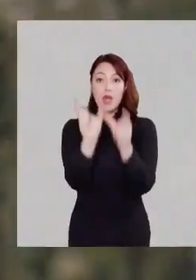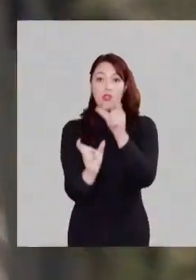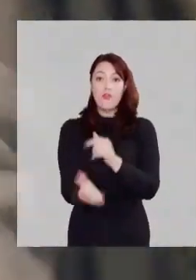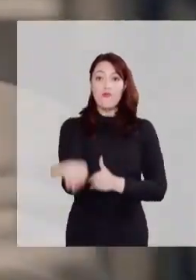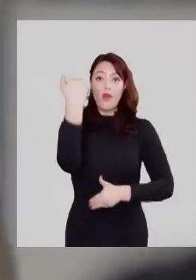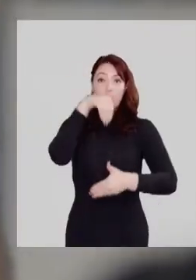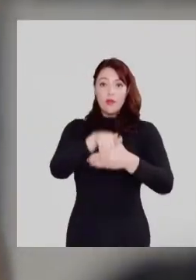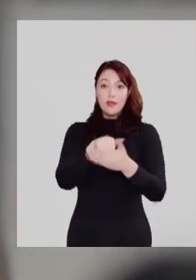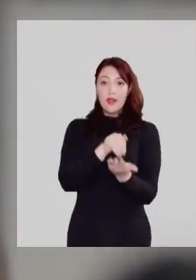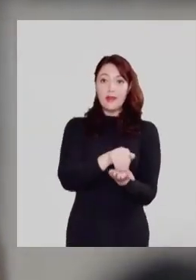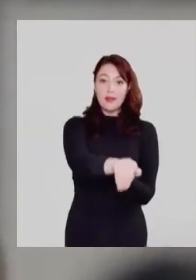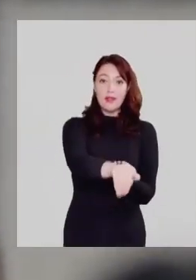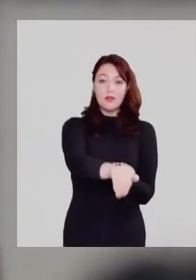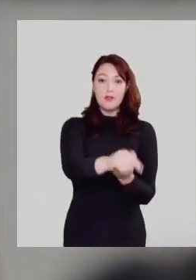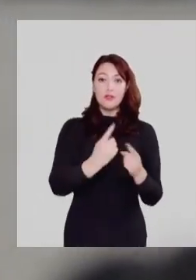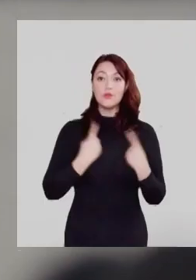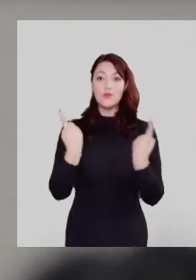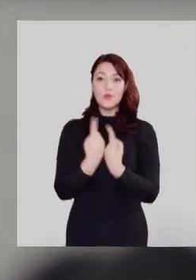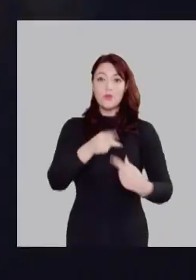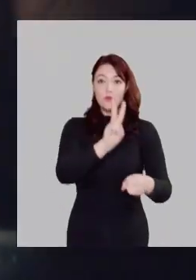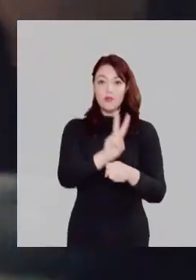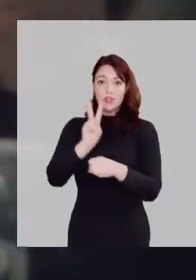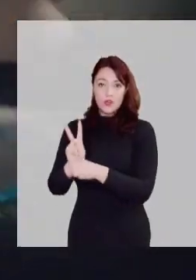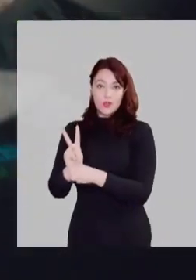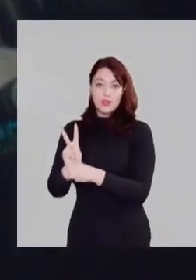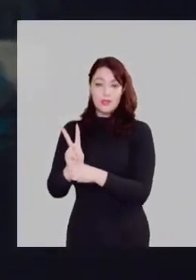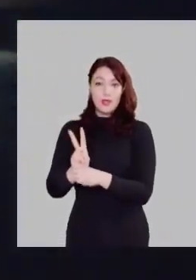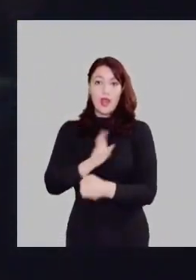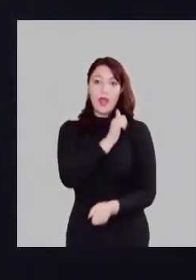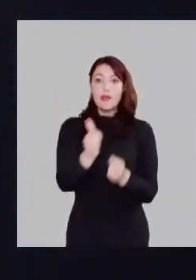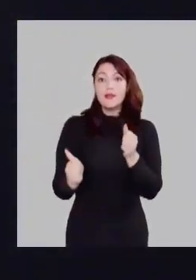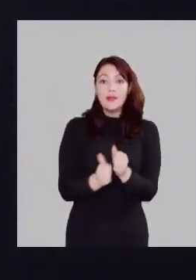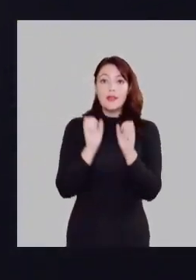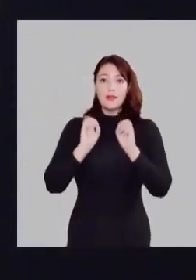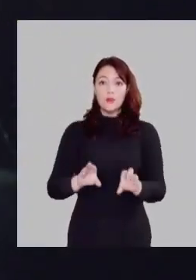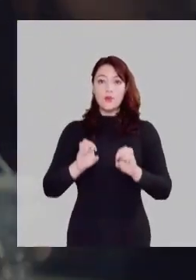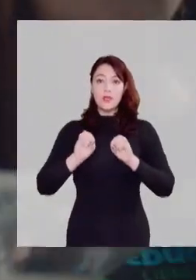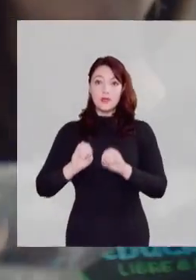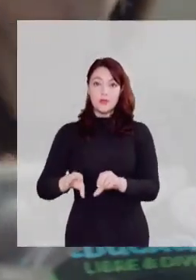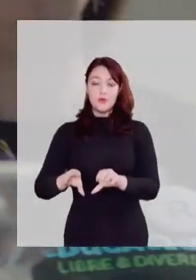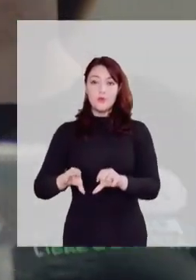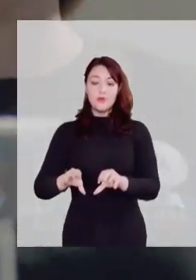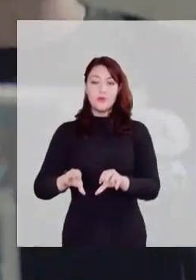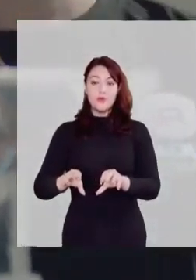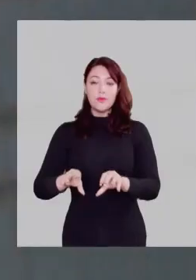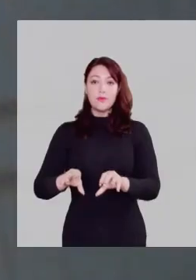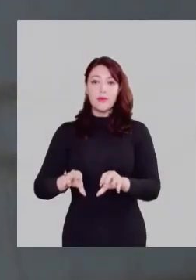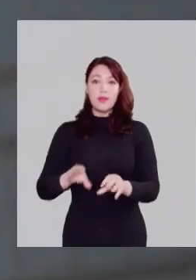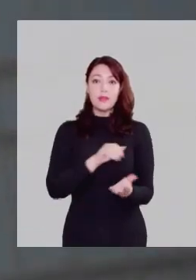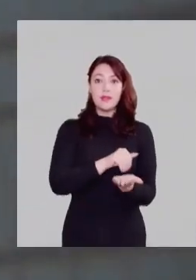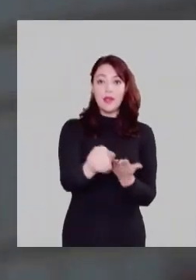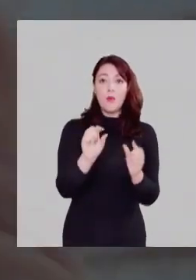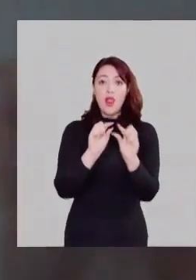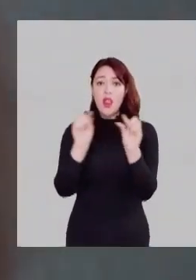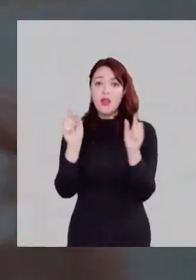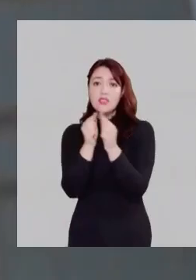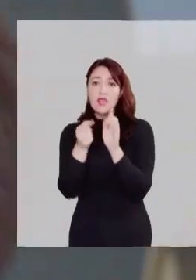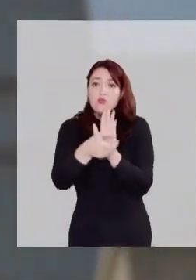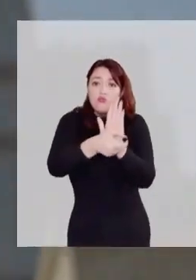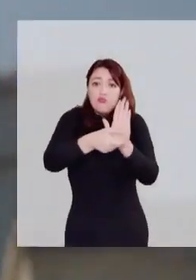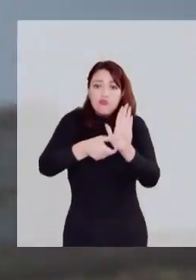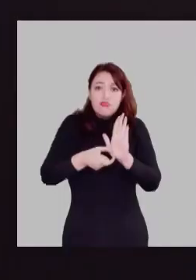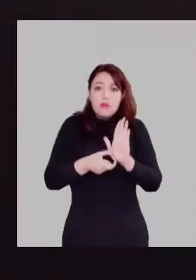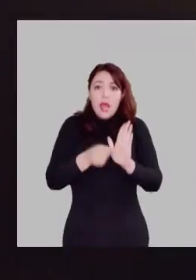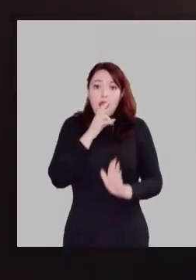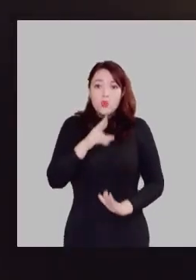Muchachos, vamos a votar rechazo. Nosotros los profesores, los asistentes de educación, rechazamos la